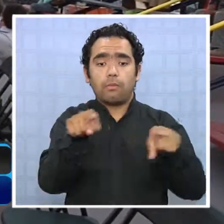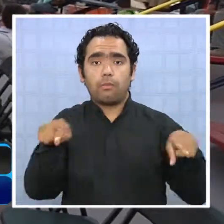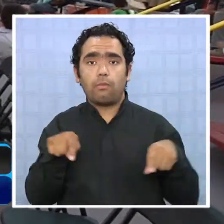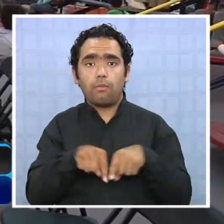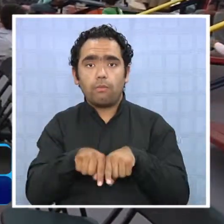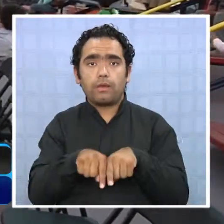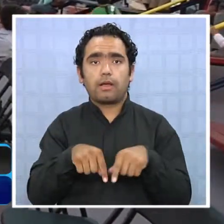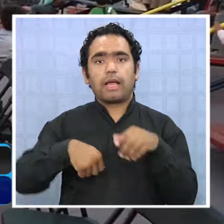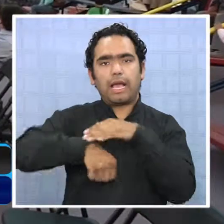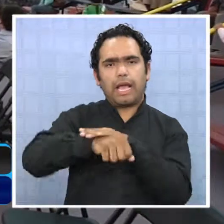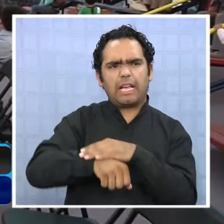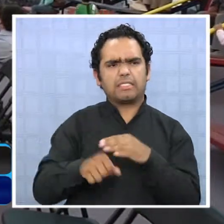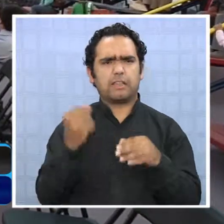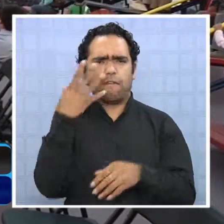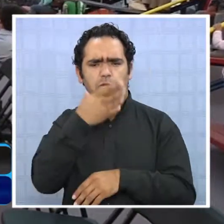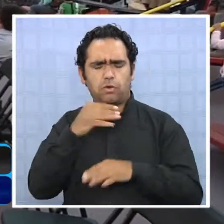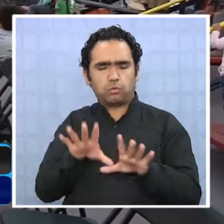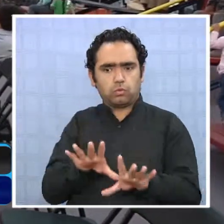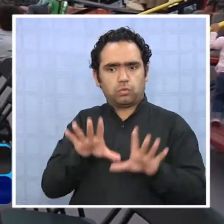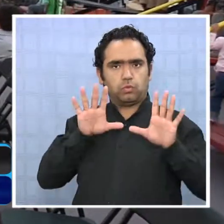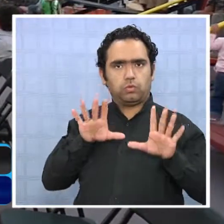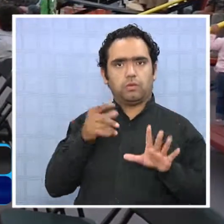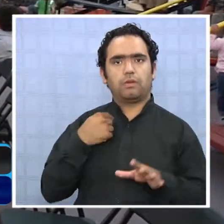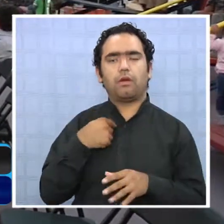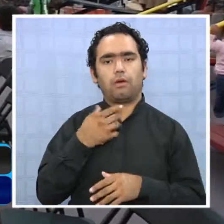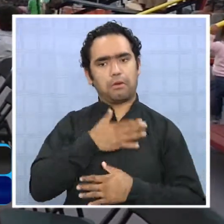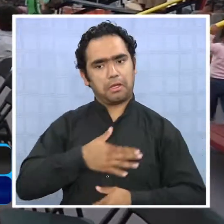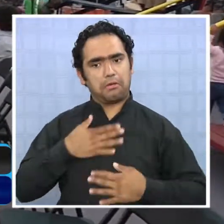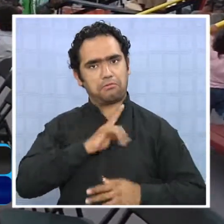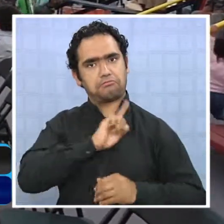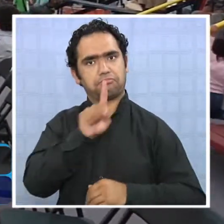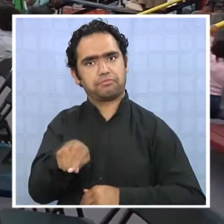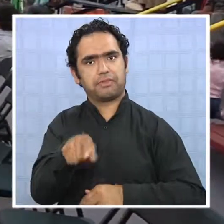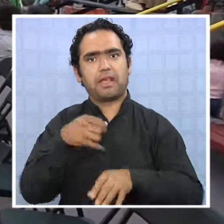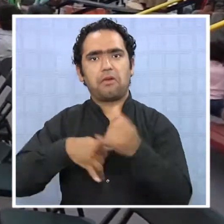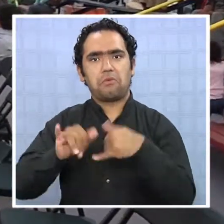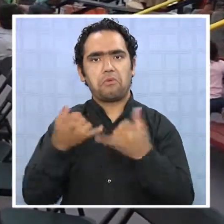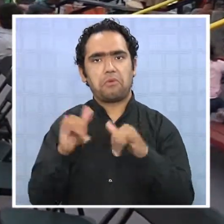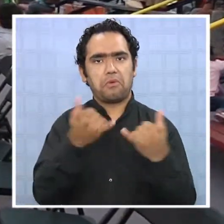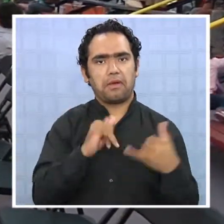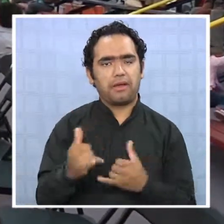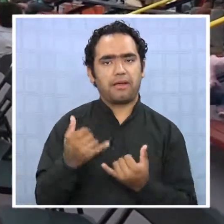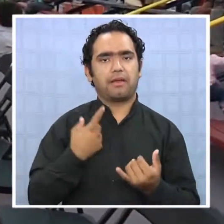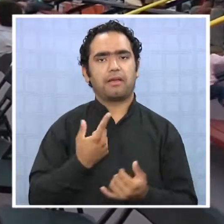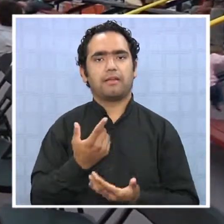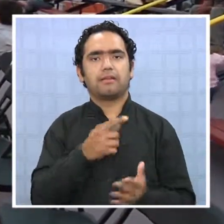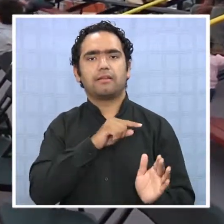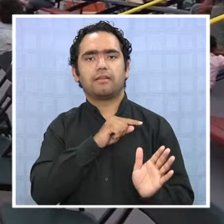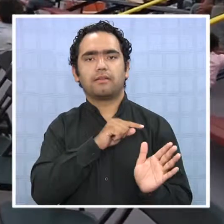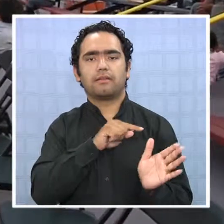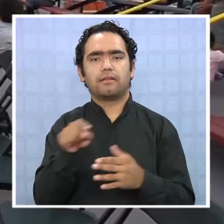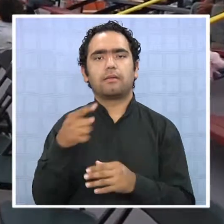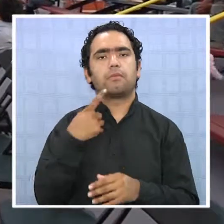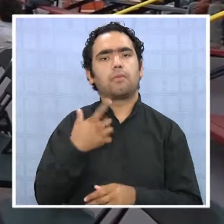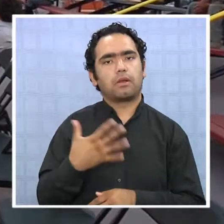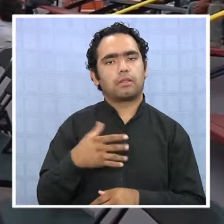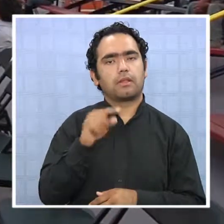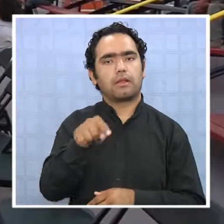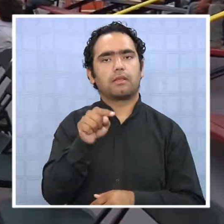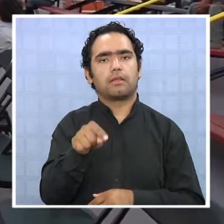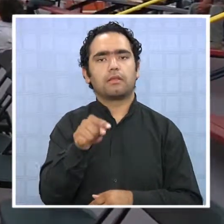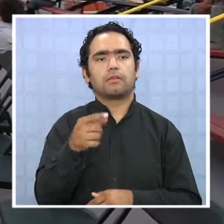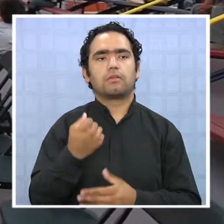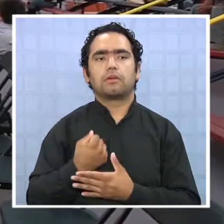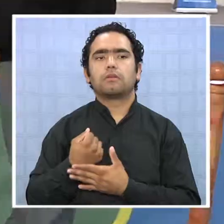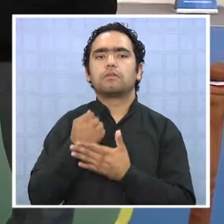implementado, que son llamativas, bonitas, que dan ganas de venir a jugar, y eso es lo importante, pero lo importante